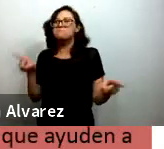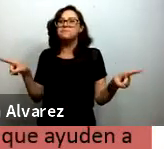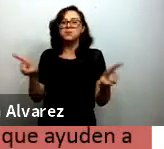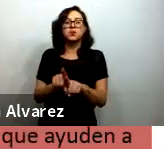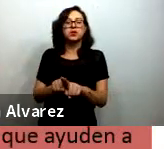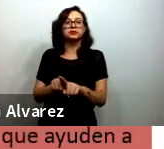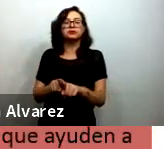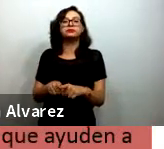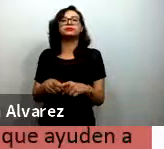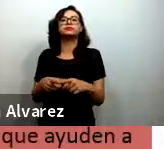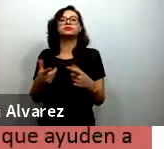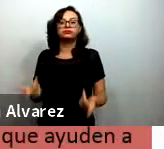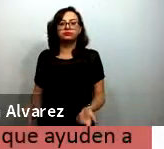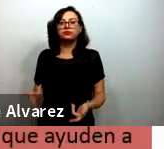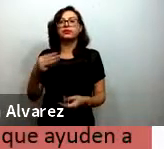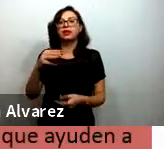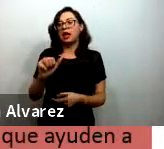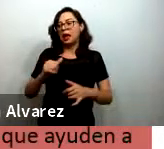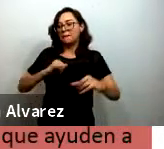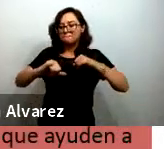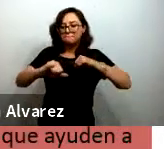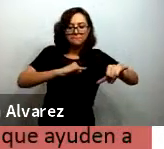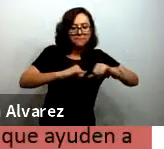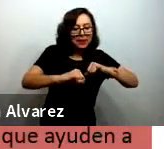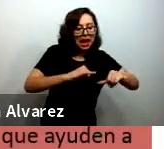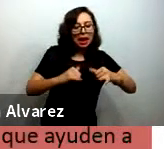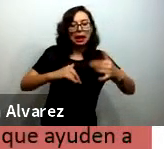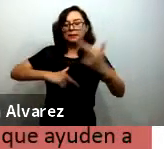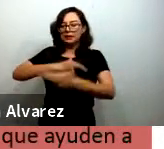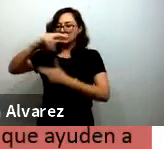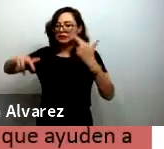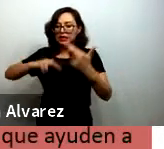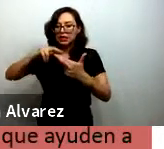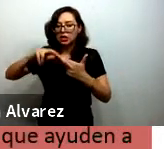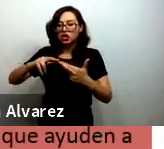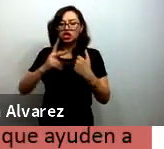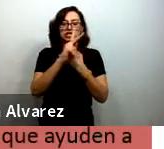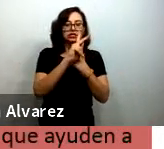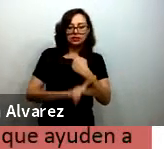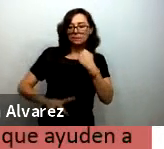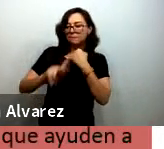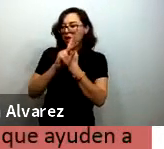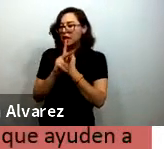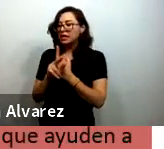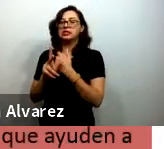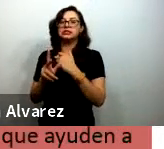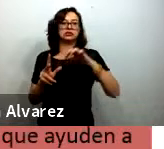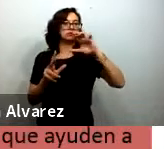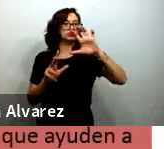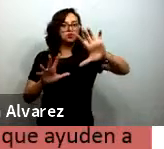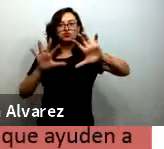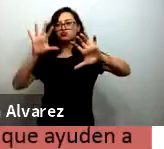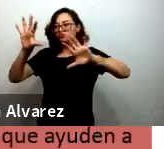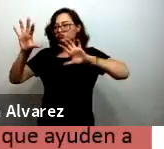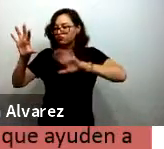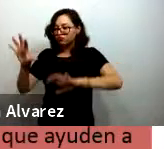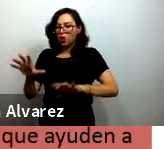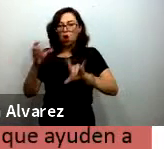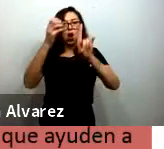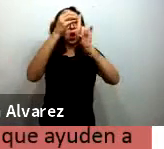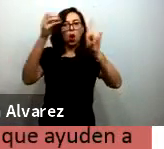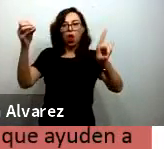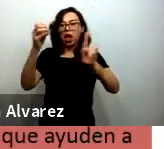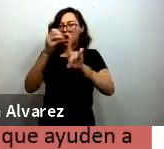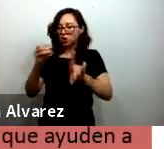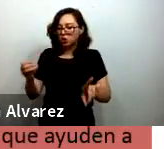organizadas por mapas por regiones por países todo tiene que ser nos hemos esforzado mucho de que sea una